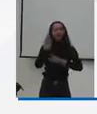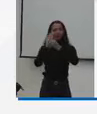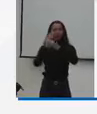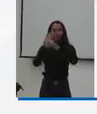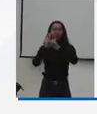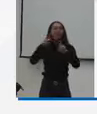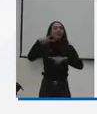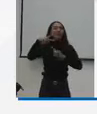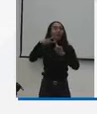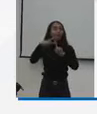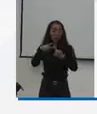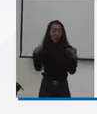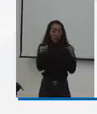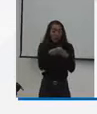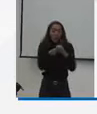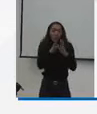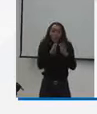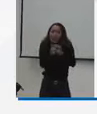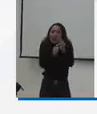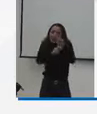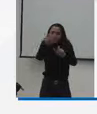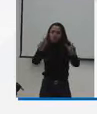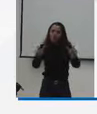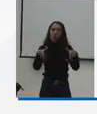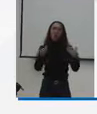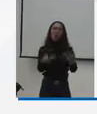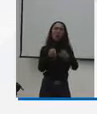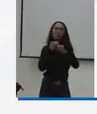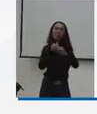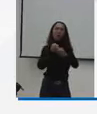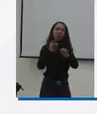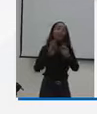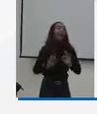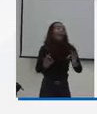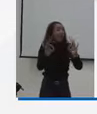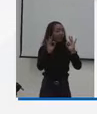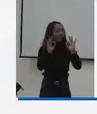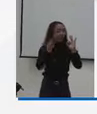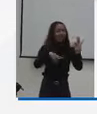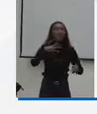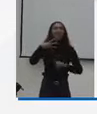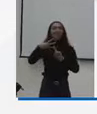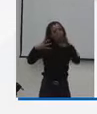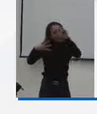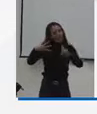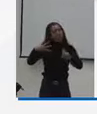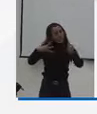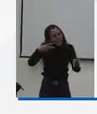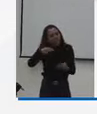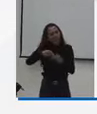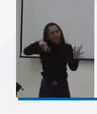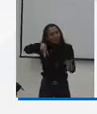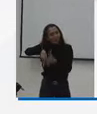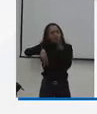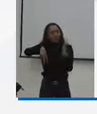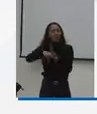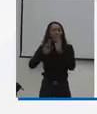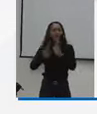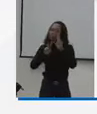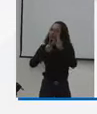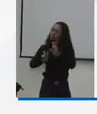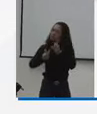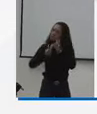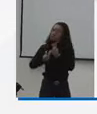capacitación del talento humano al servicio del deporte. El estímulo de la investigación y la innovación en el deporte.